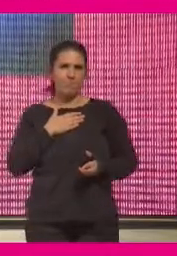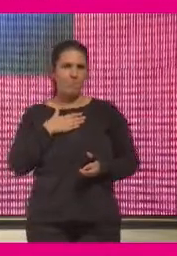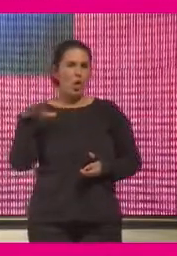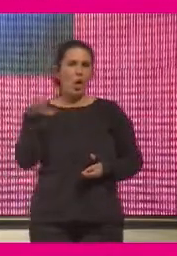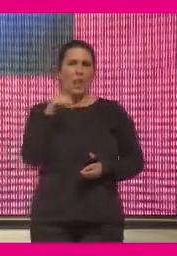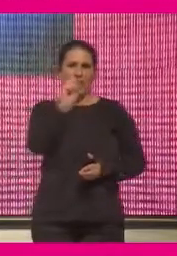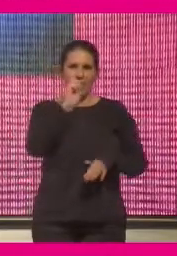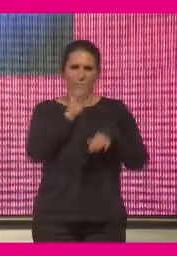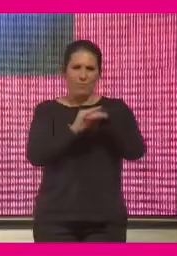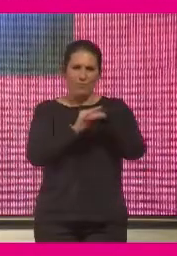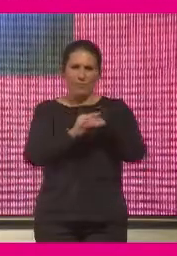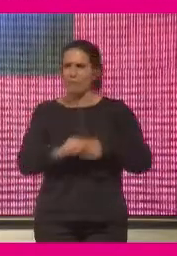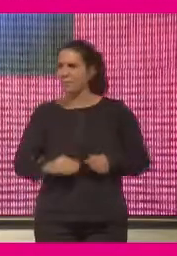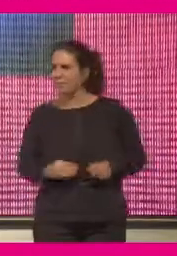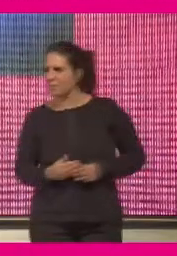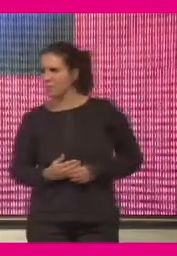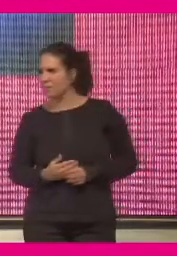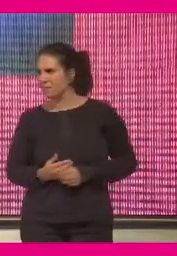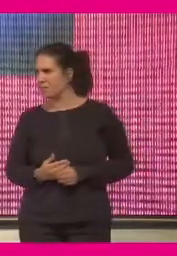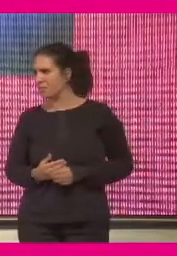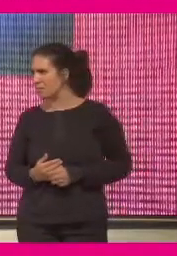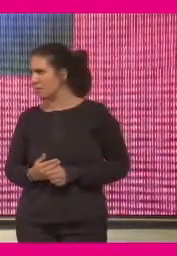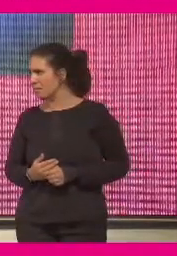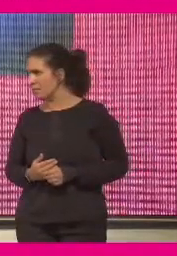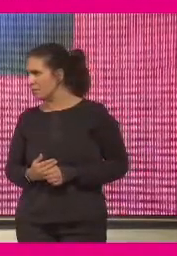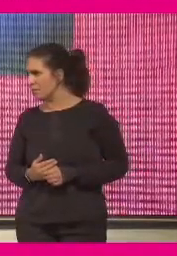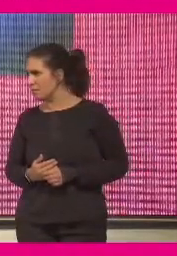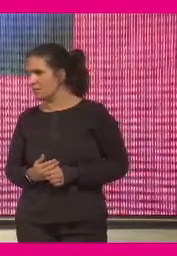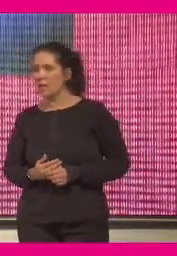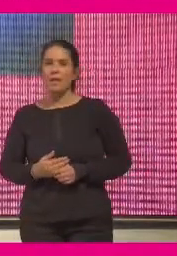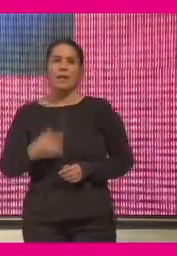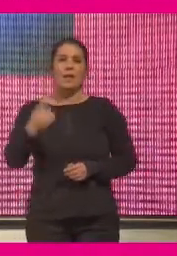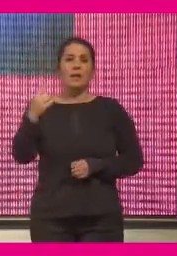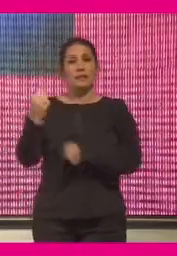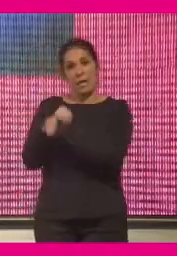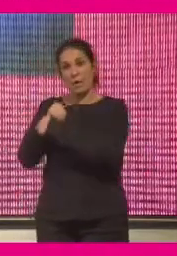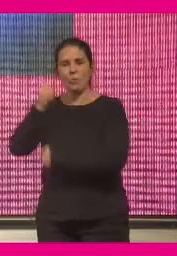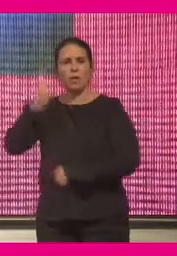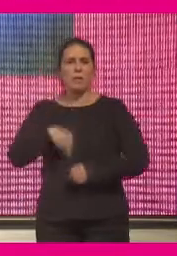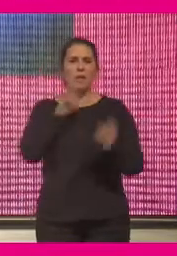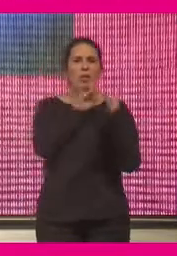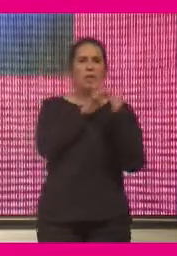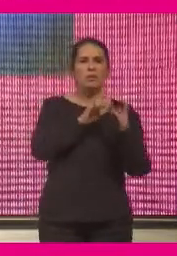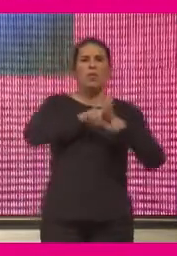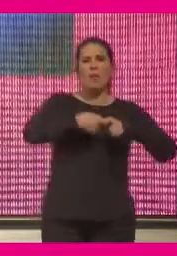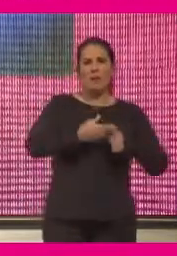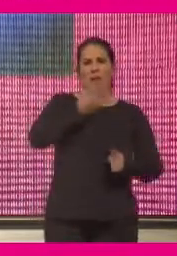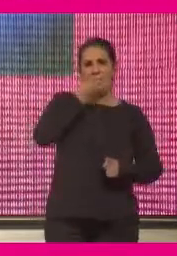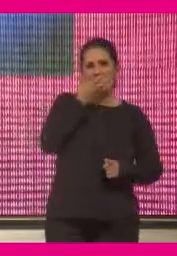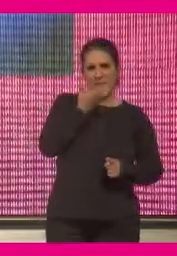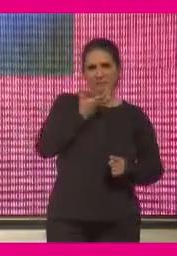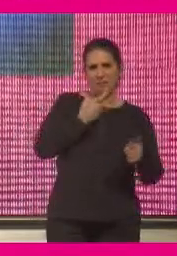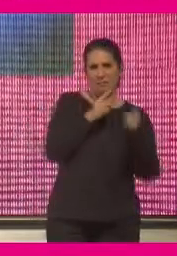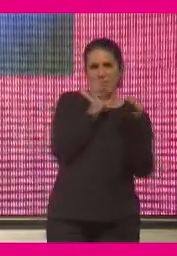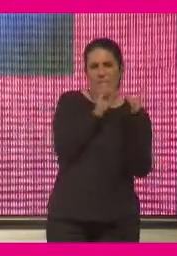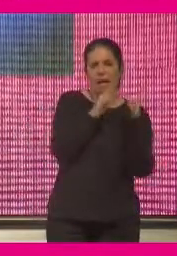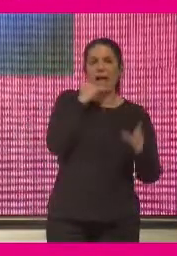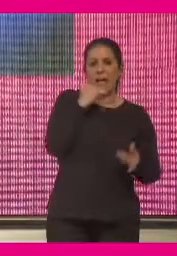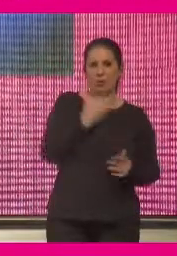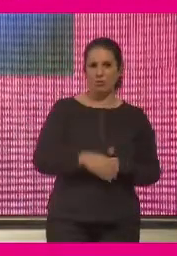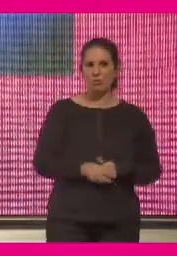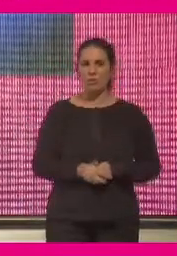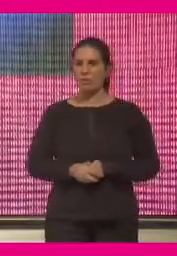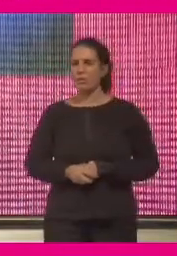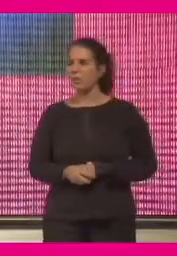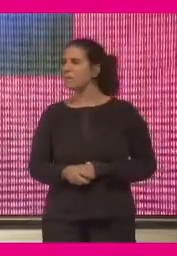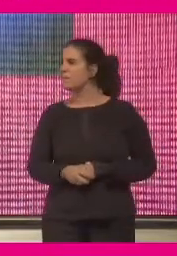también la diferencia entre poder seguir contactando con nuestros familiares o nuestros seres queridos. Por lo tanto, esto lo que se ha puesto es un salto exponencial lo